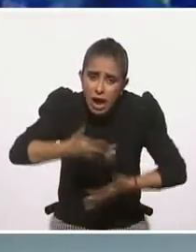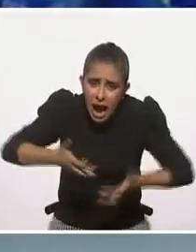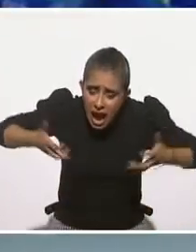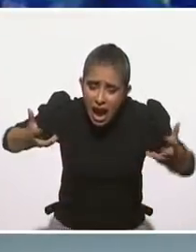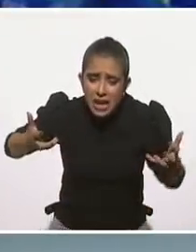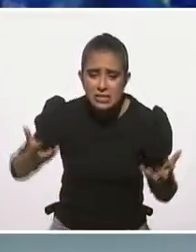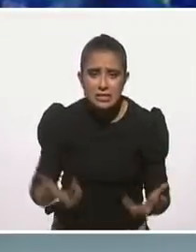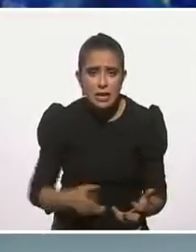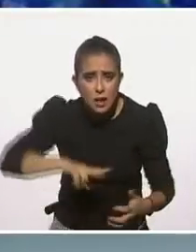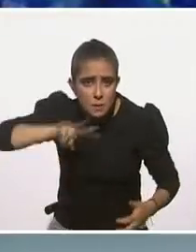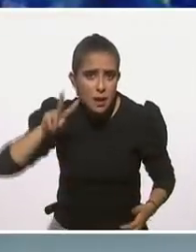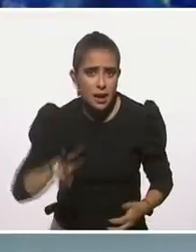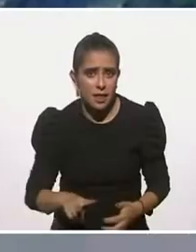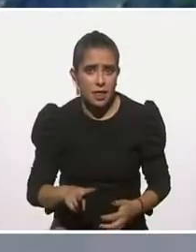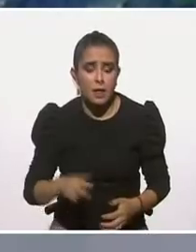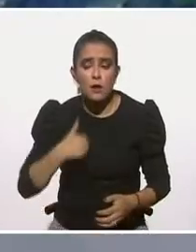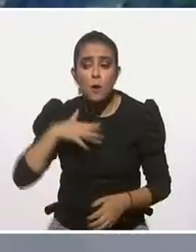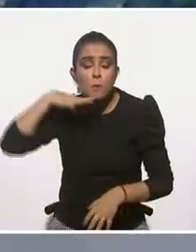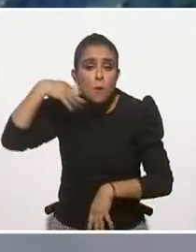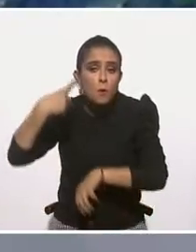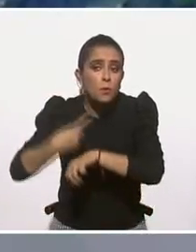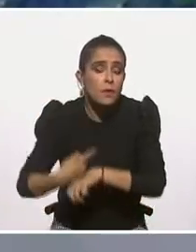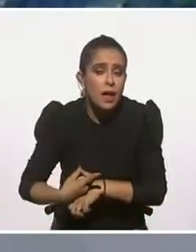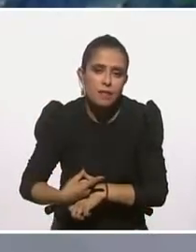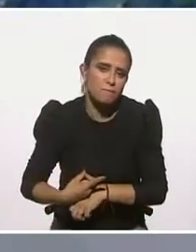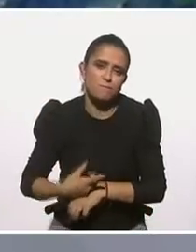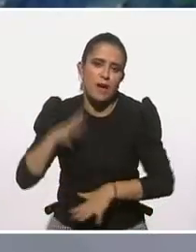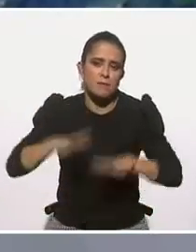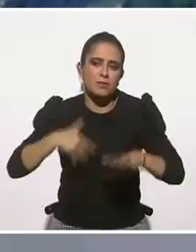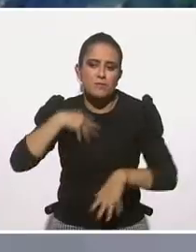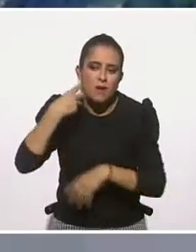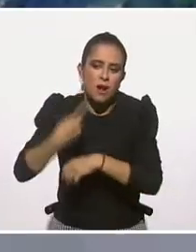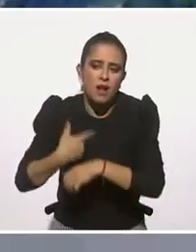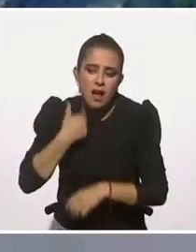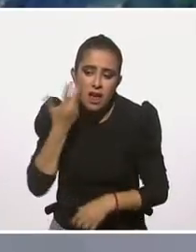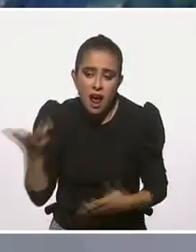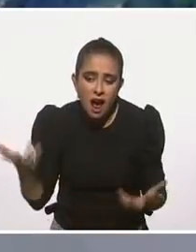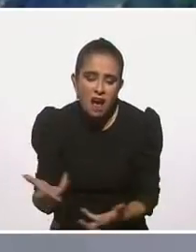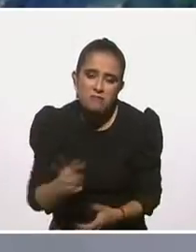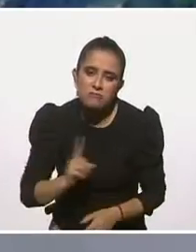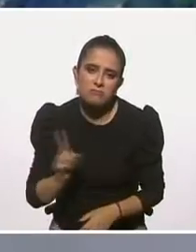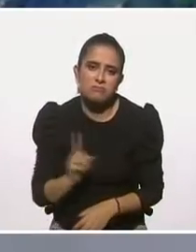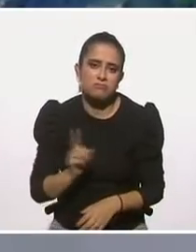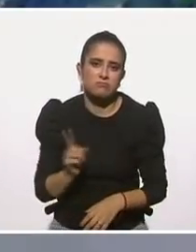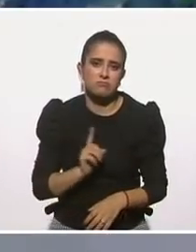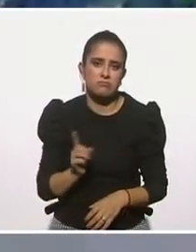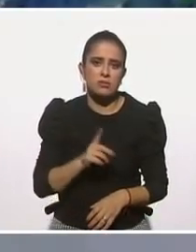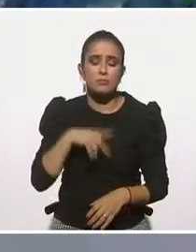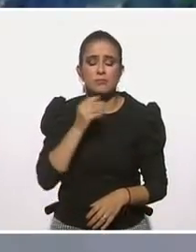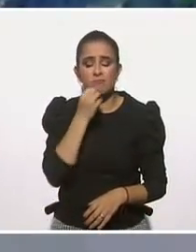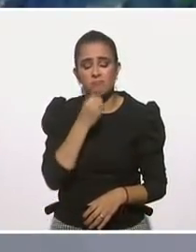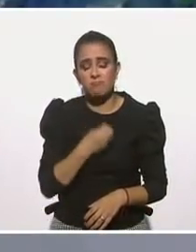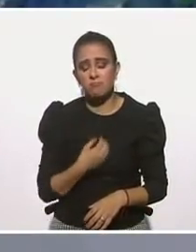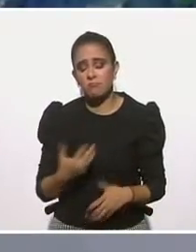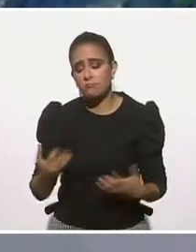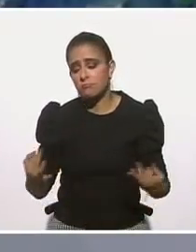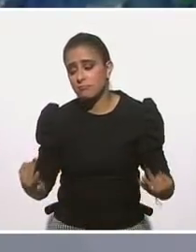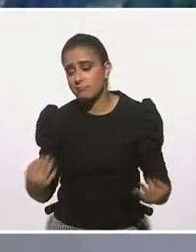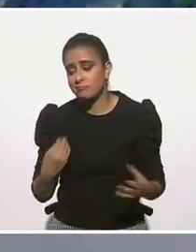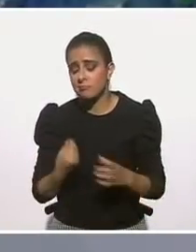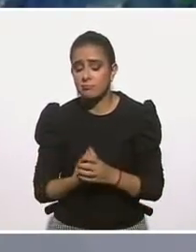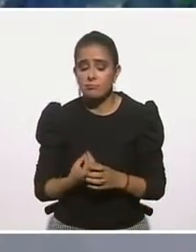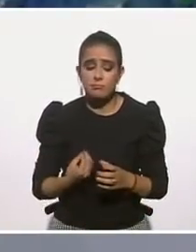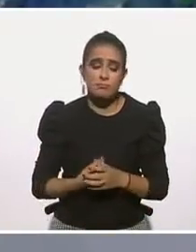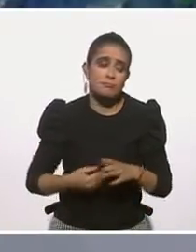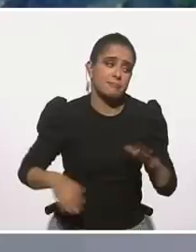¿sí? Porque a veces nuestra voluntad, quién sabe, ¿no? A veces yo no tengo mucha voluntad para hacer yoga, pero bueno, lo hago así, hago mi clase